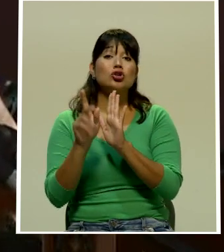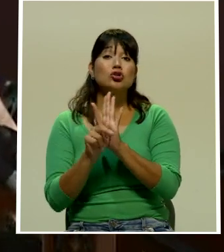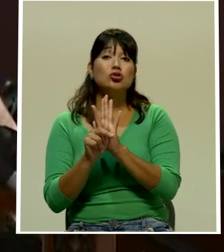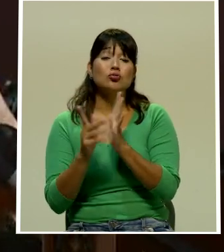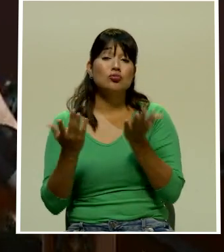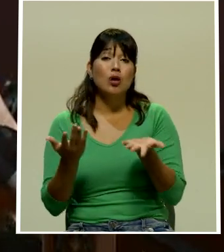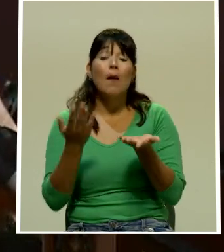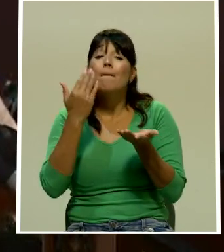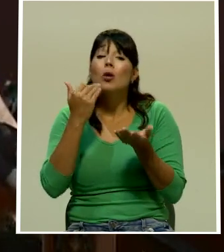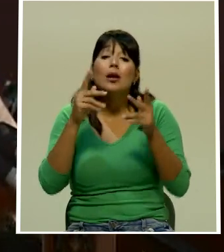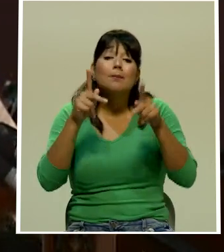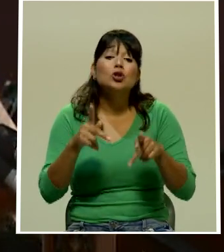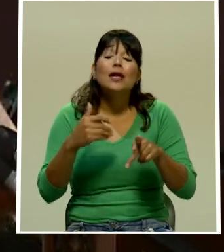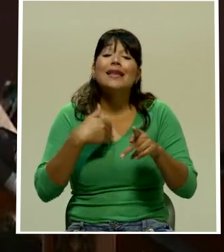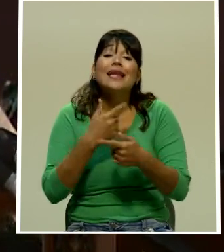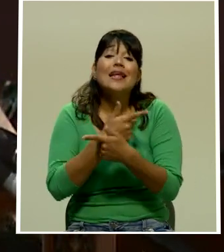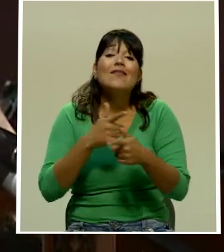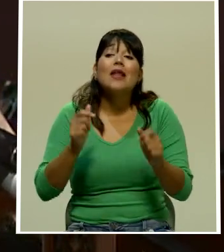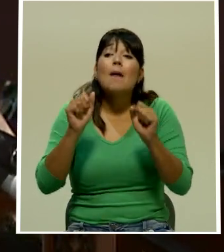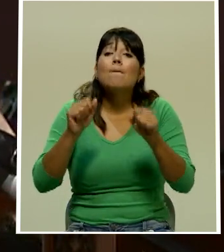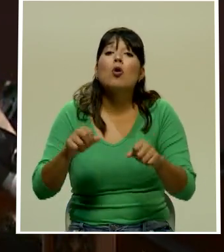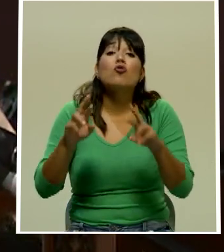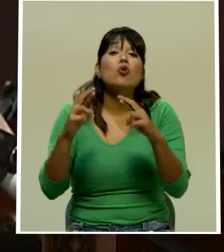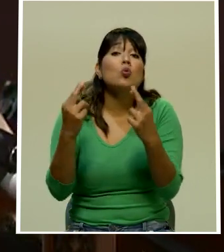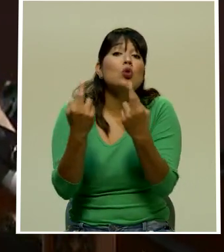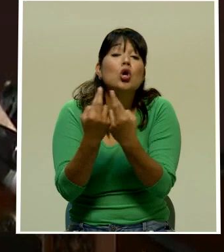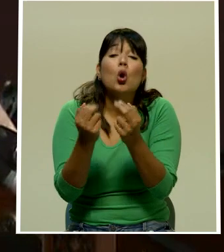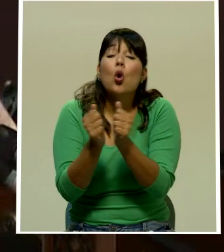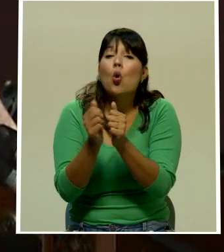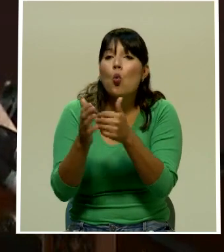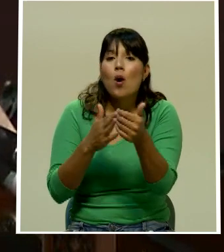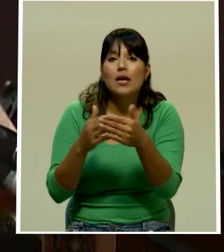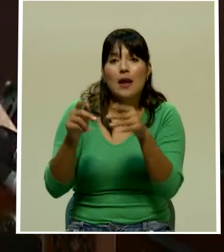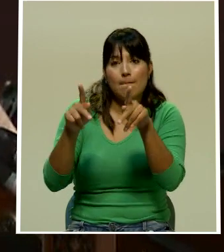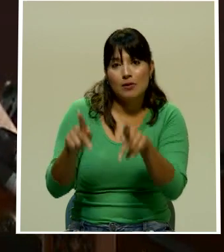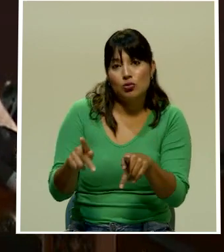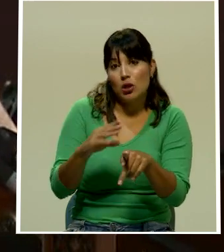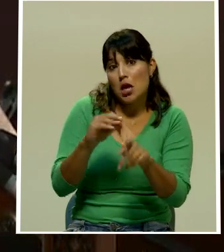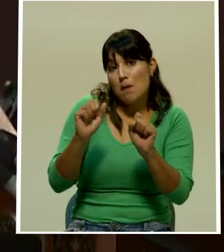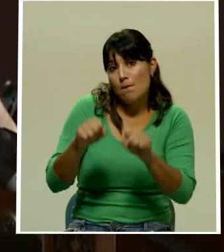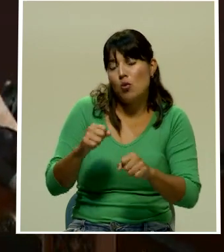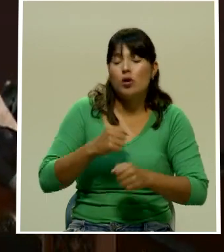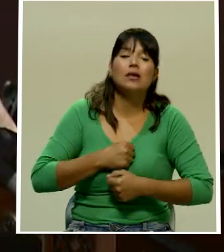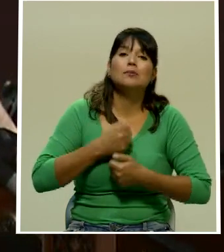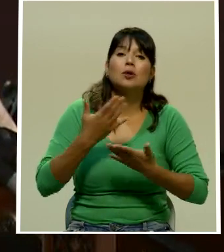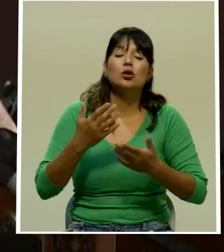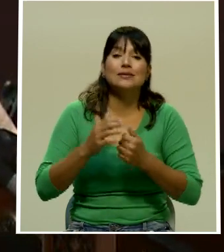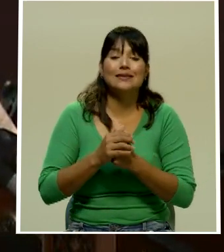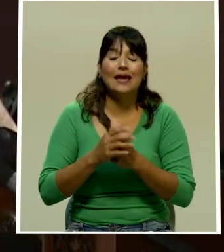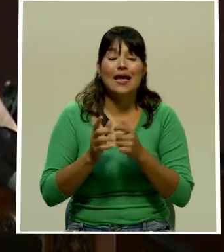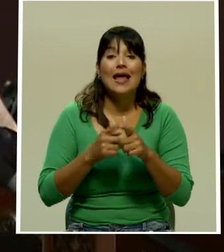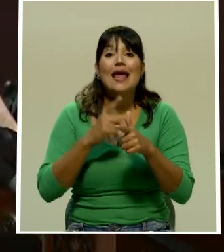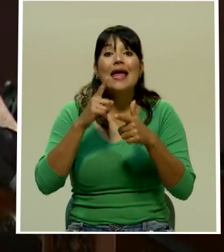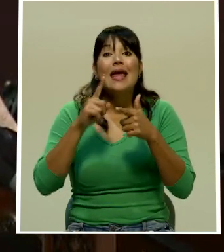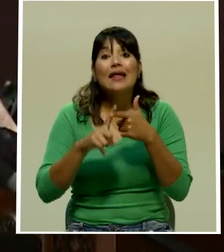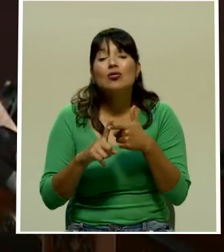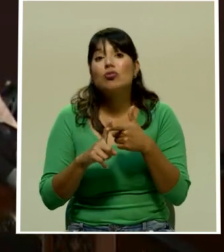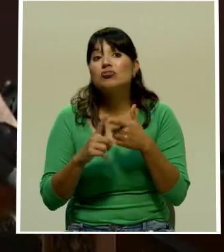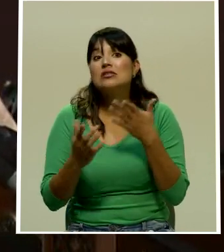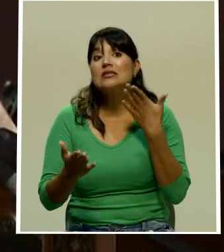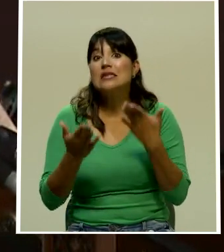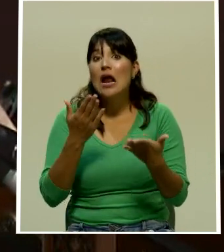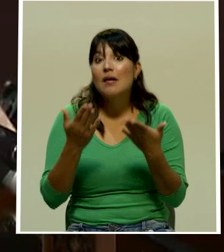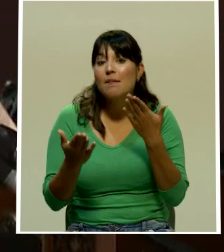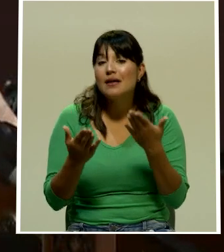que el juez haya hecho una ponderación de si ciertamente con el grado de probabilidad que se dio y con las pruebas que se dieron